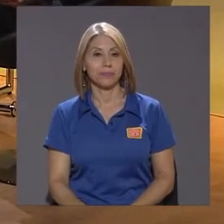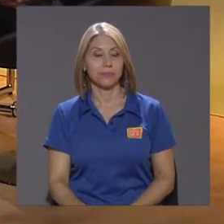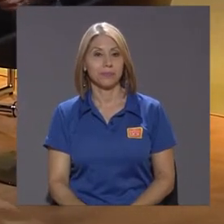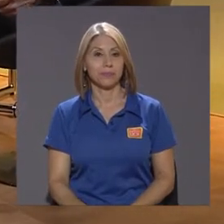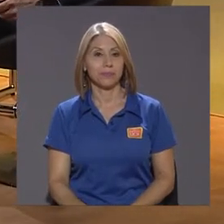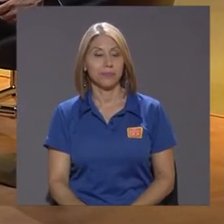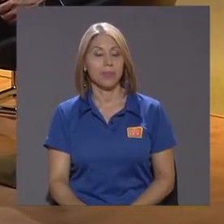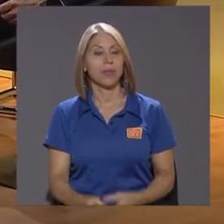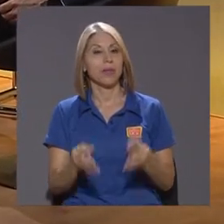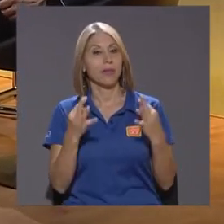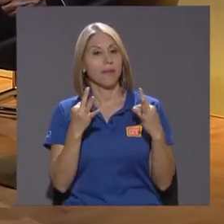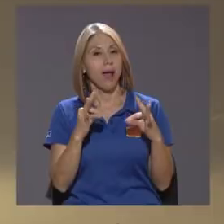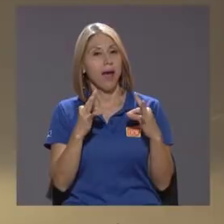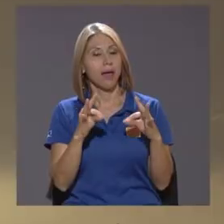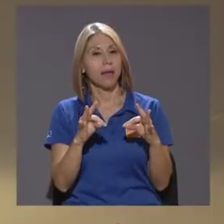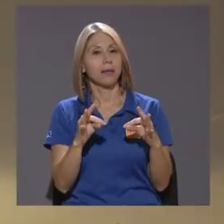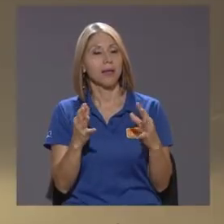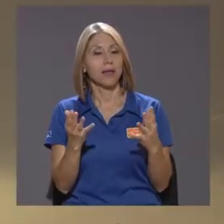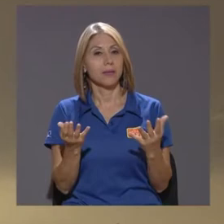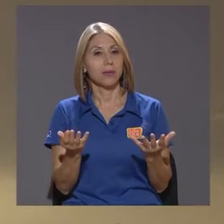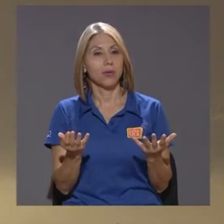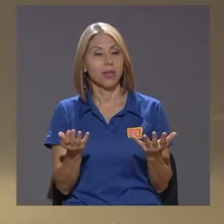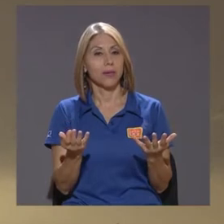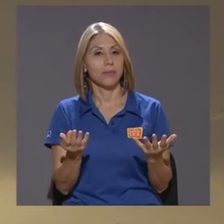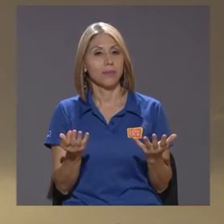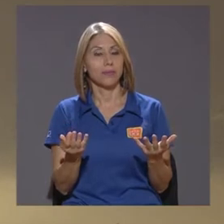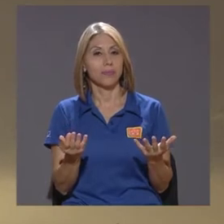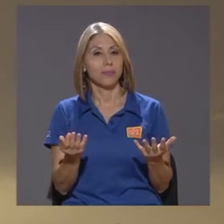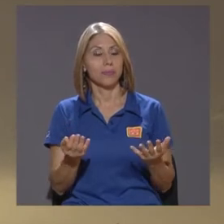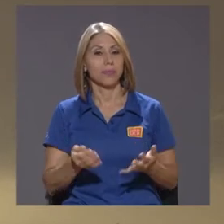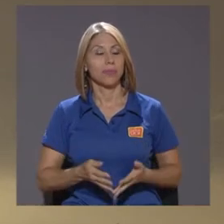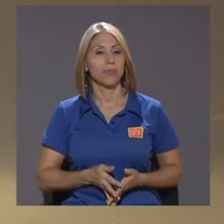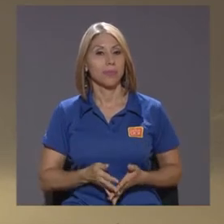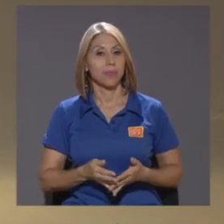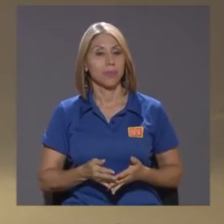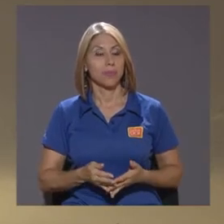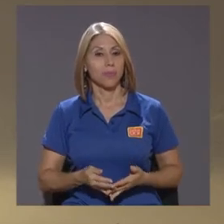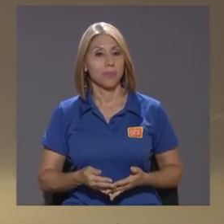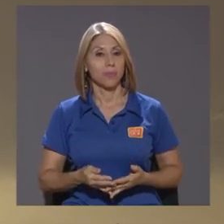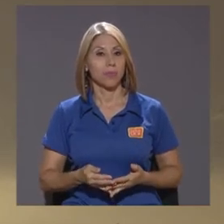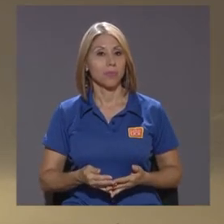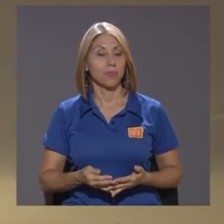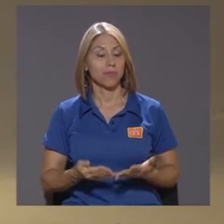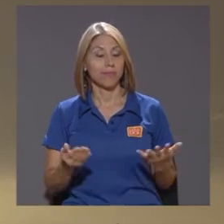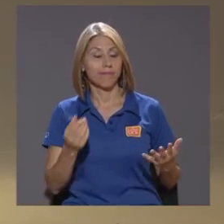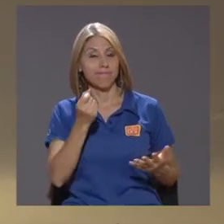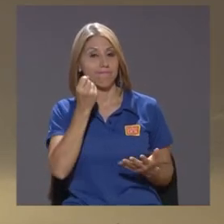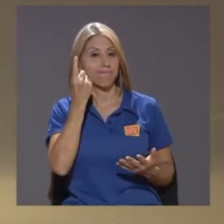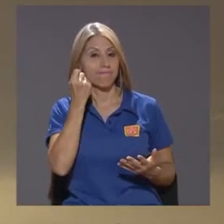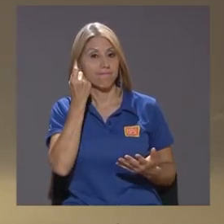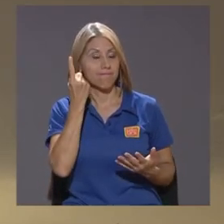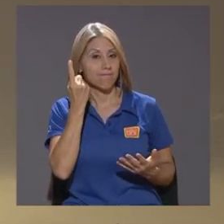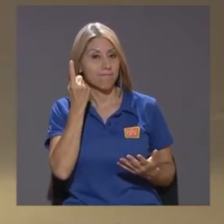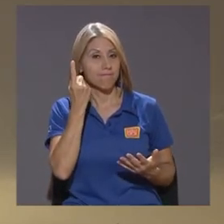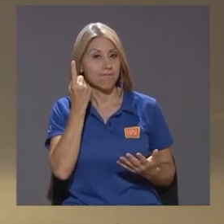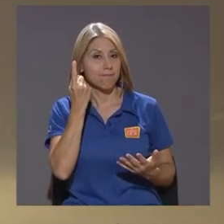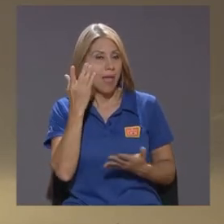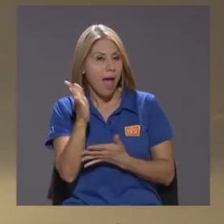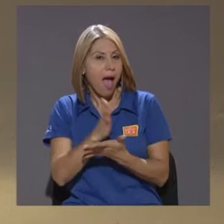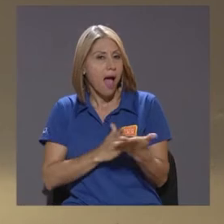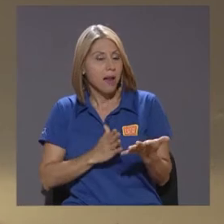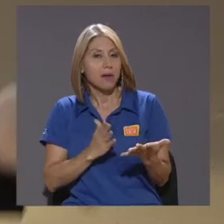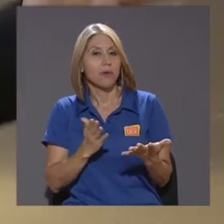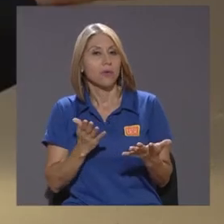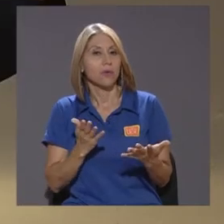Tratando De Ponerle Pies Y cabeza A algo Que